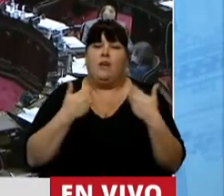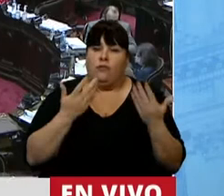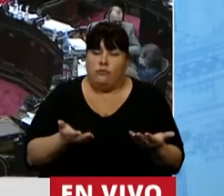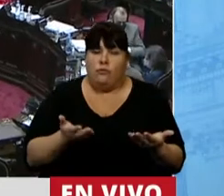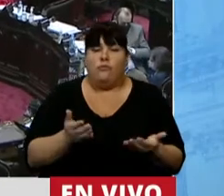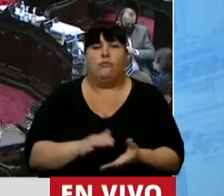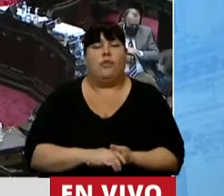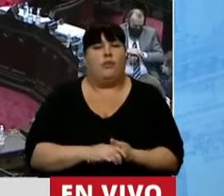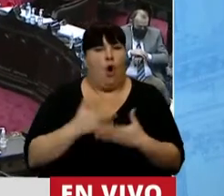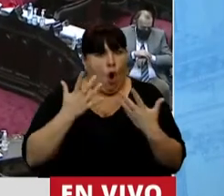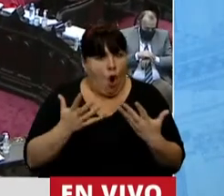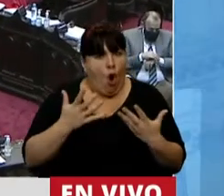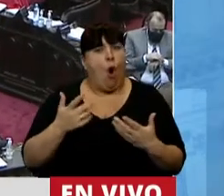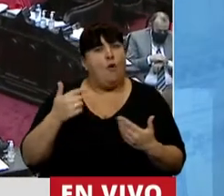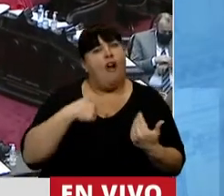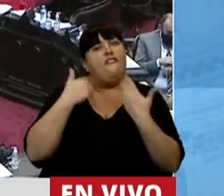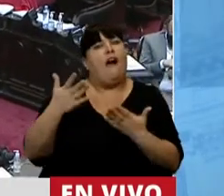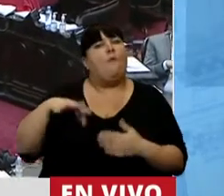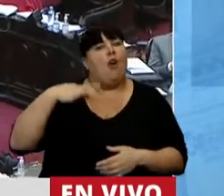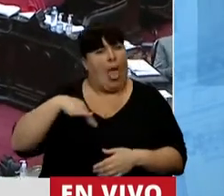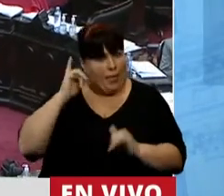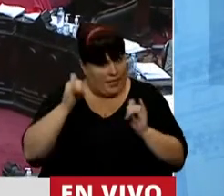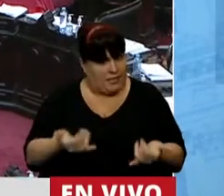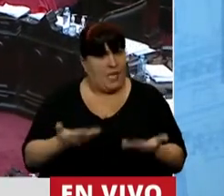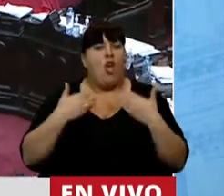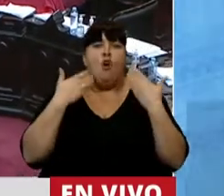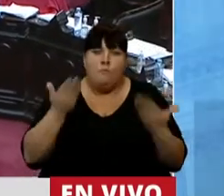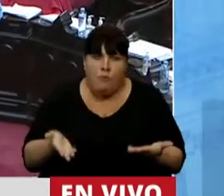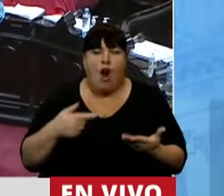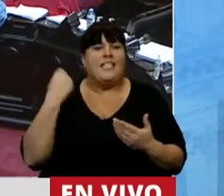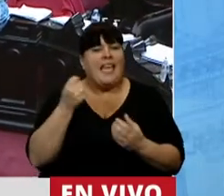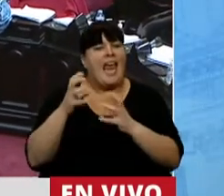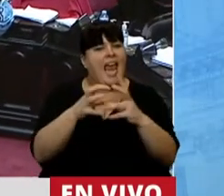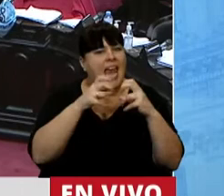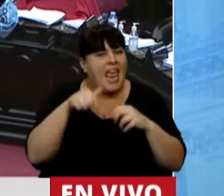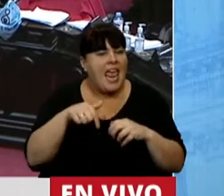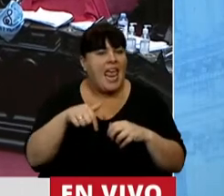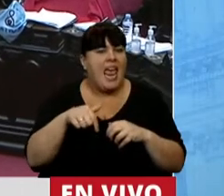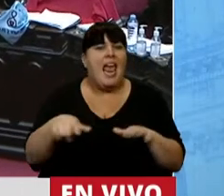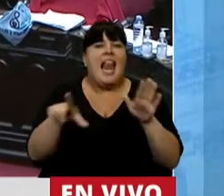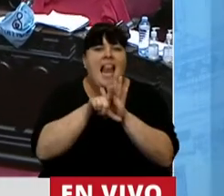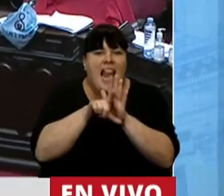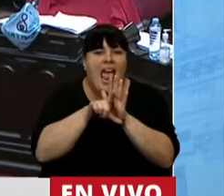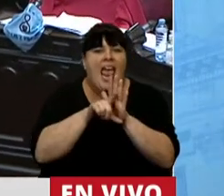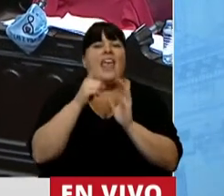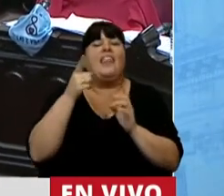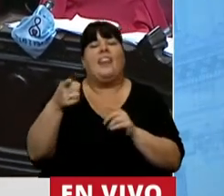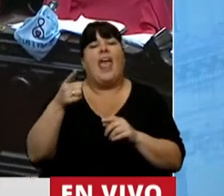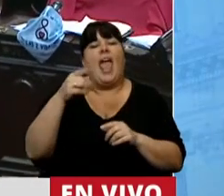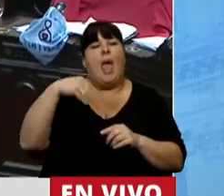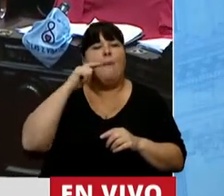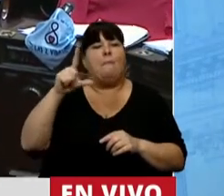Entonces, claro que estamos del lado de la vida, por eso vamos a tratar la ley de mil días.